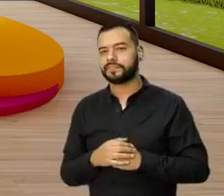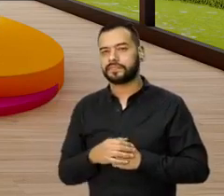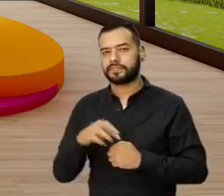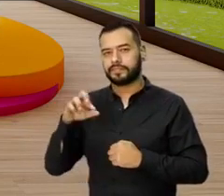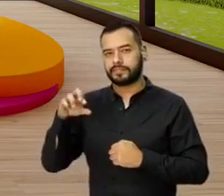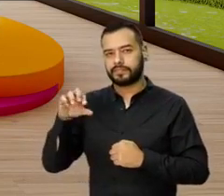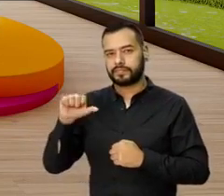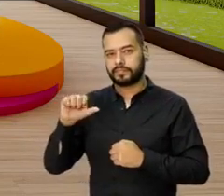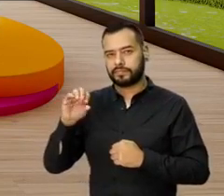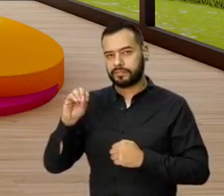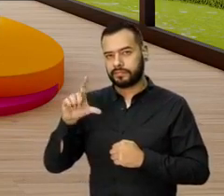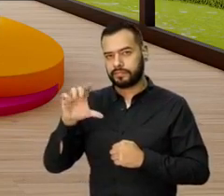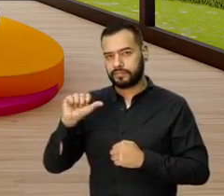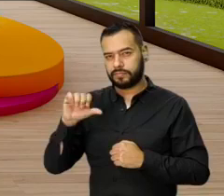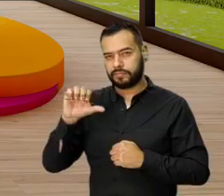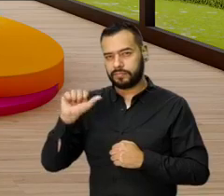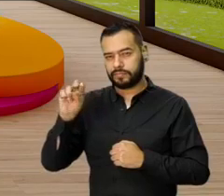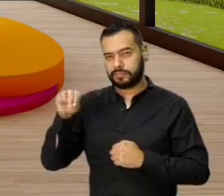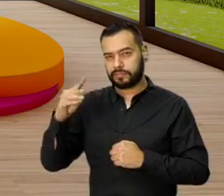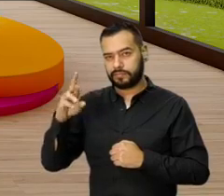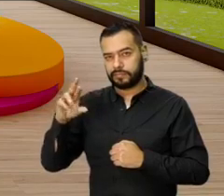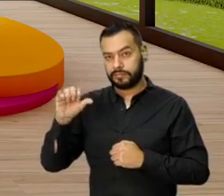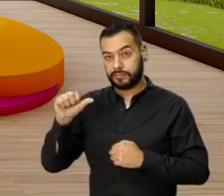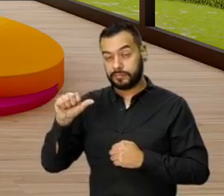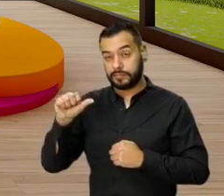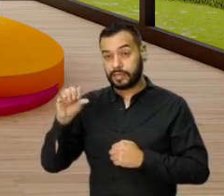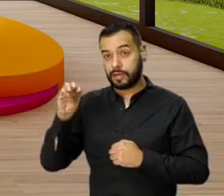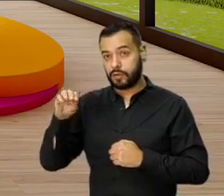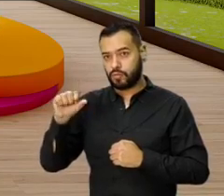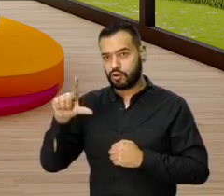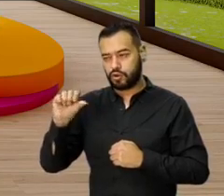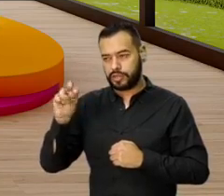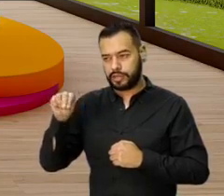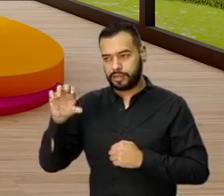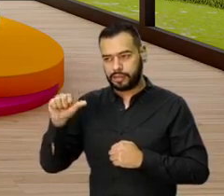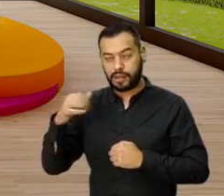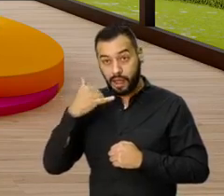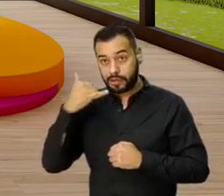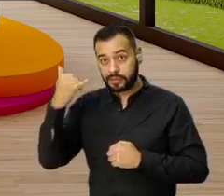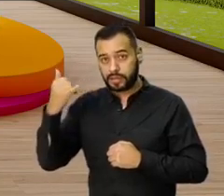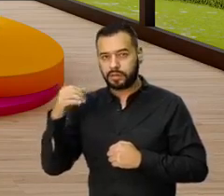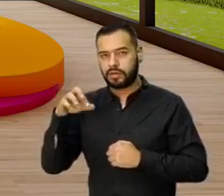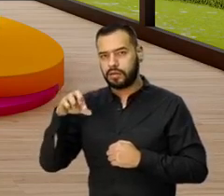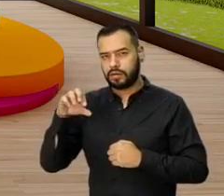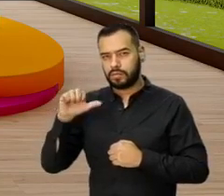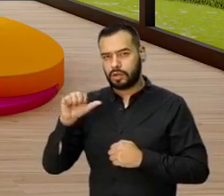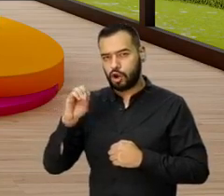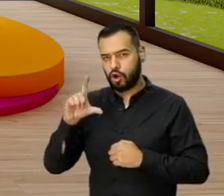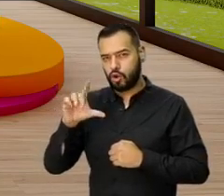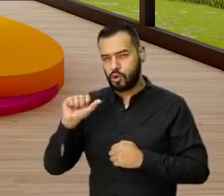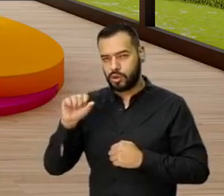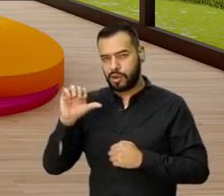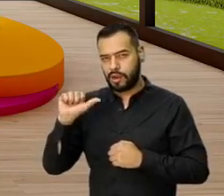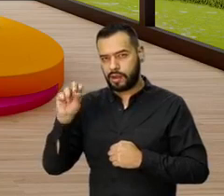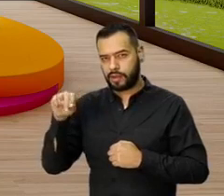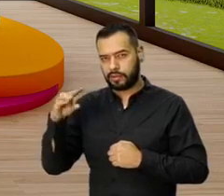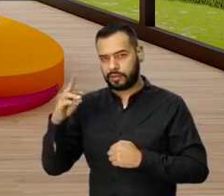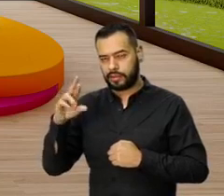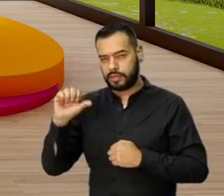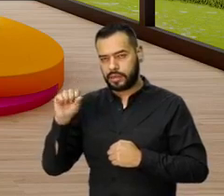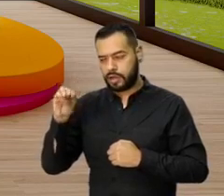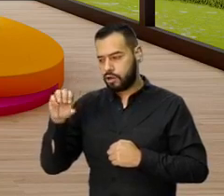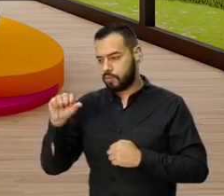Paola Andrea Molina Rojas, si nos estás escuchando, te estamos llamando, así que Paola Andrea Molina Rojas, tú estabas conectada.